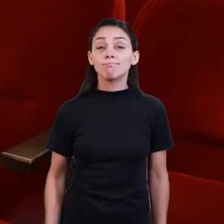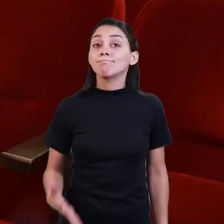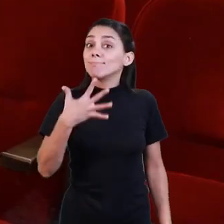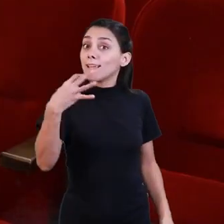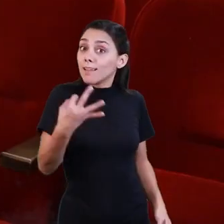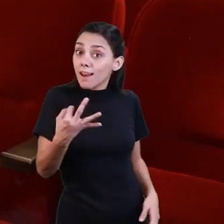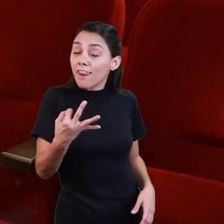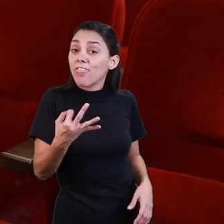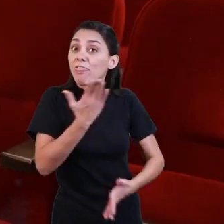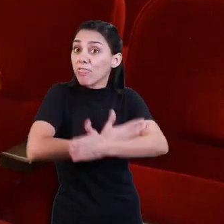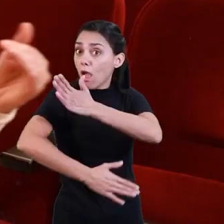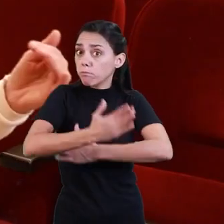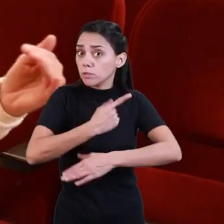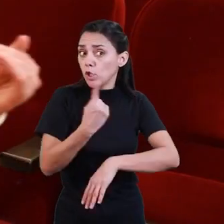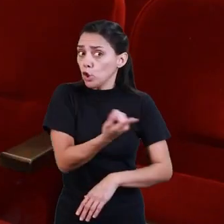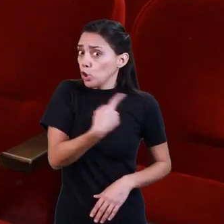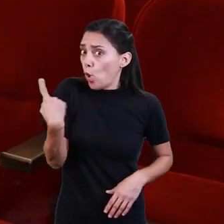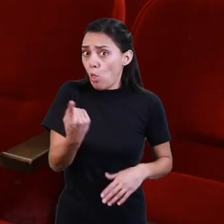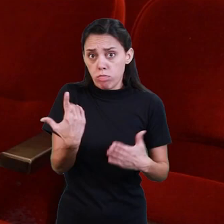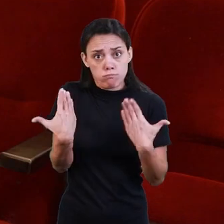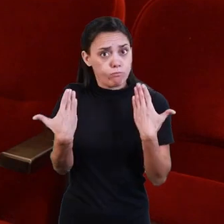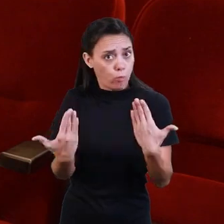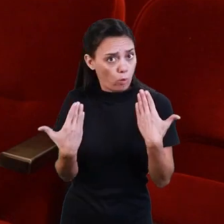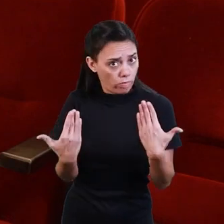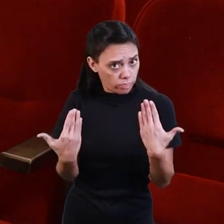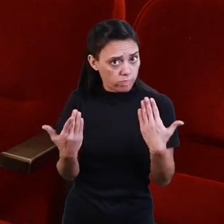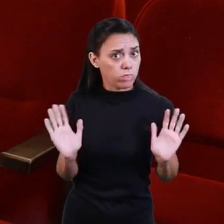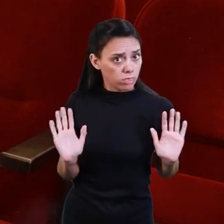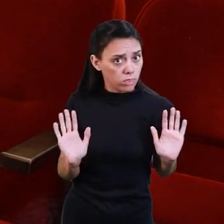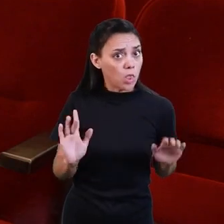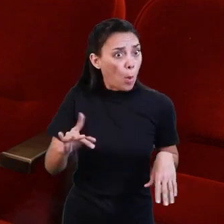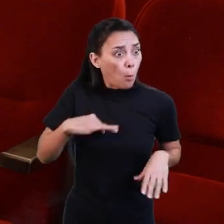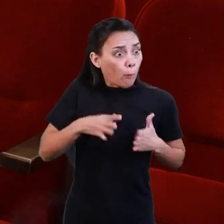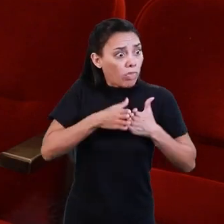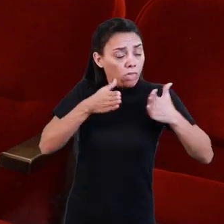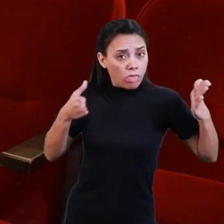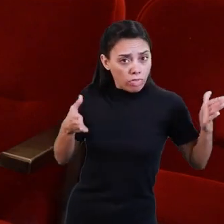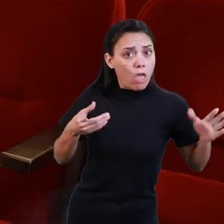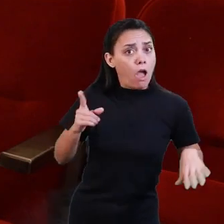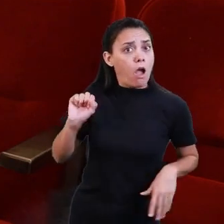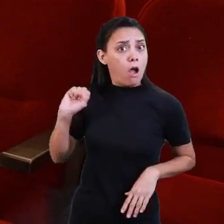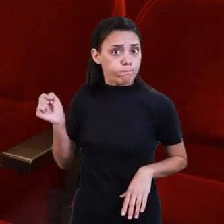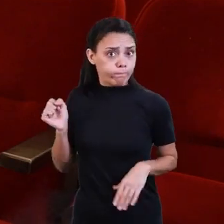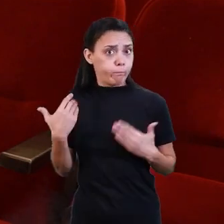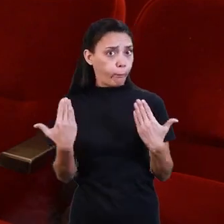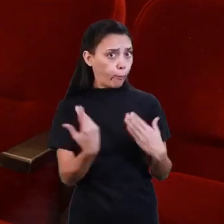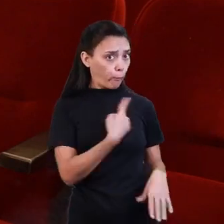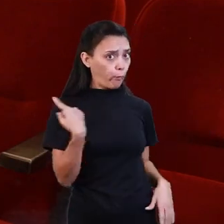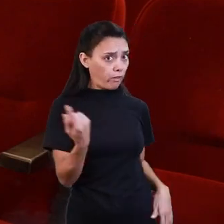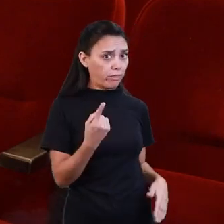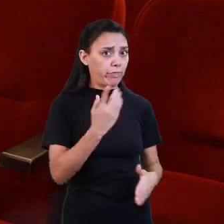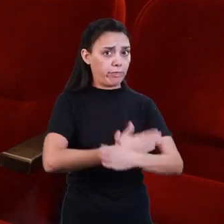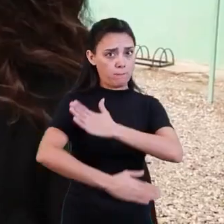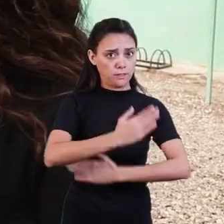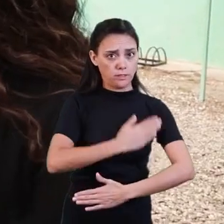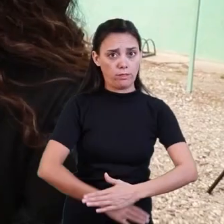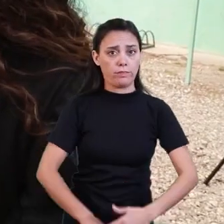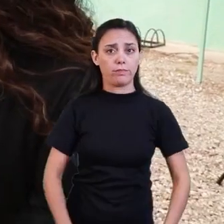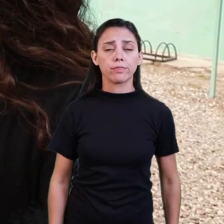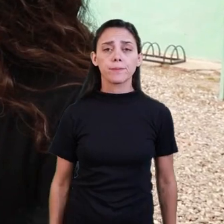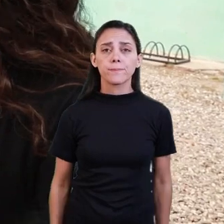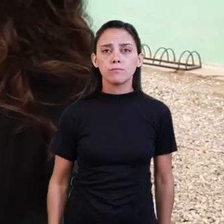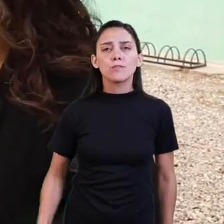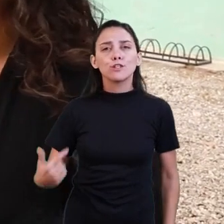En realidad, la discapacidad es transversal a todos. En algún momento de nuestras vidas, todos vamos a vivir una situación de discapacidad.